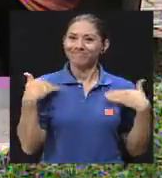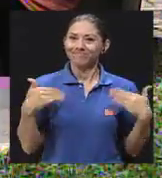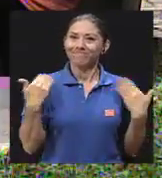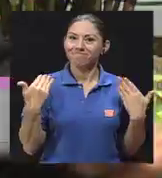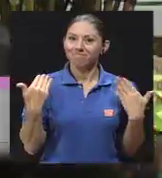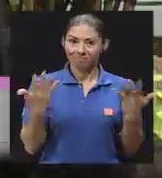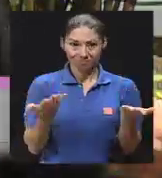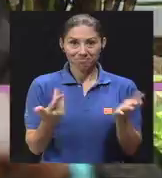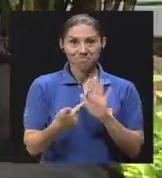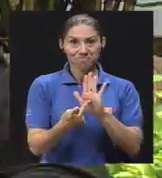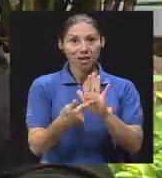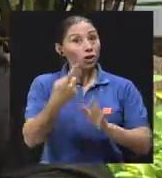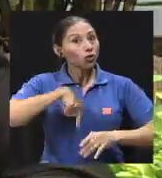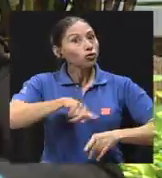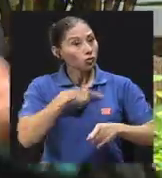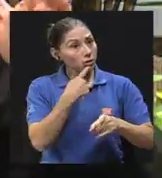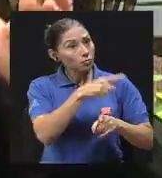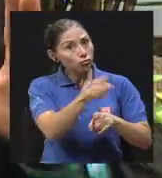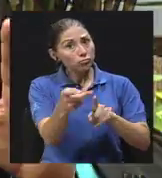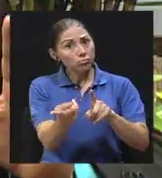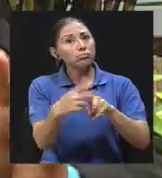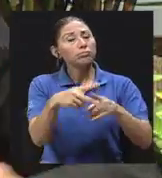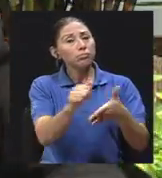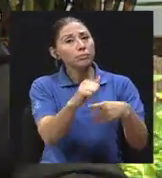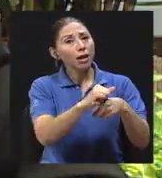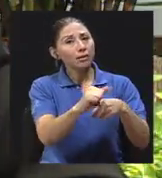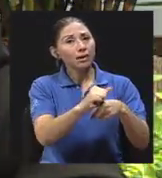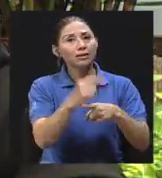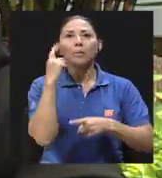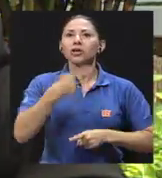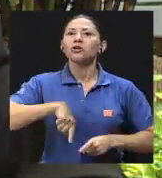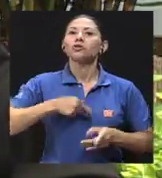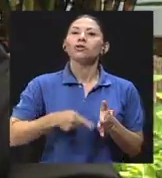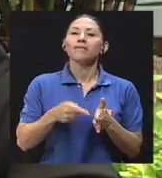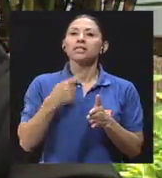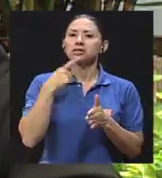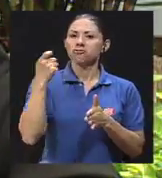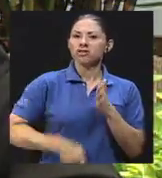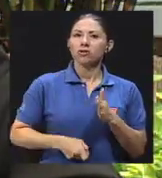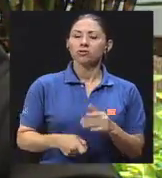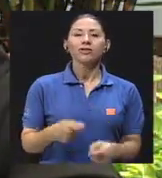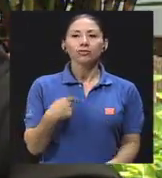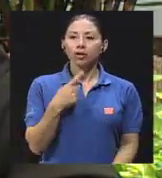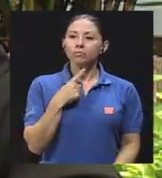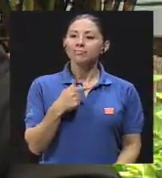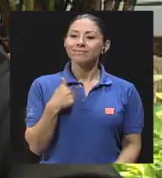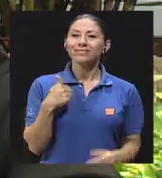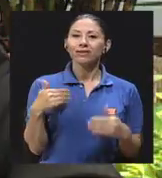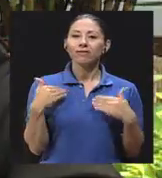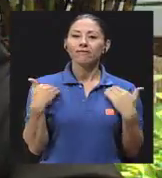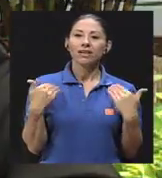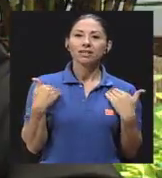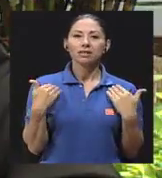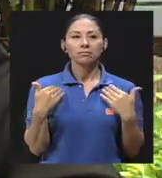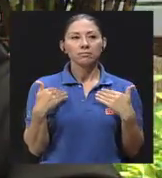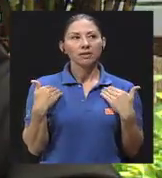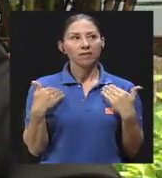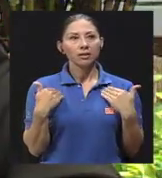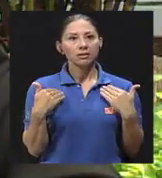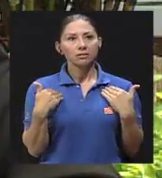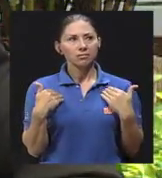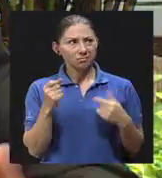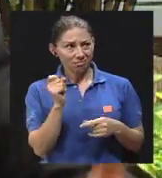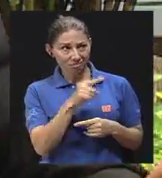feliz, y los ponemos a hacer prácticas, porque somos tan rígidos que decimos, estoy feliz, y esa cara es de